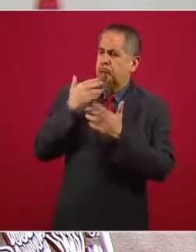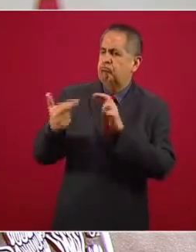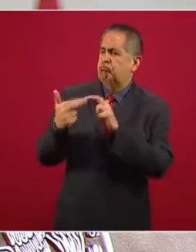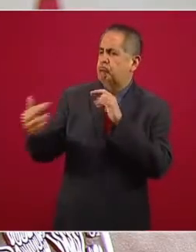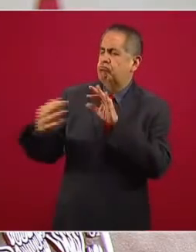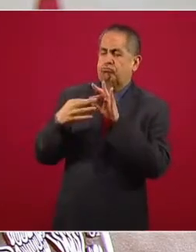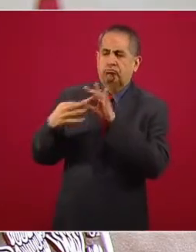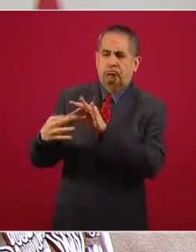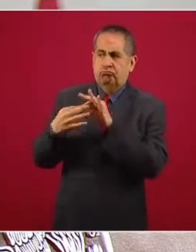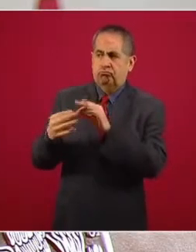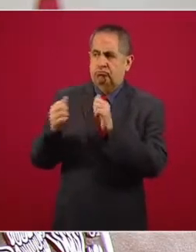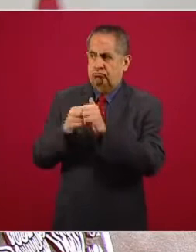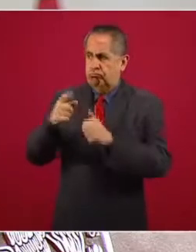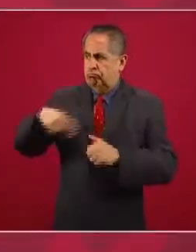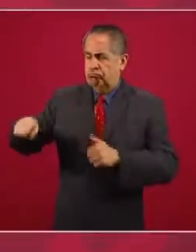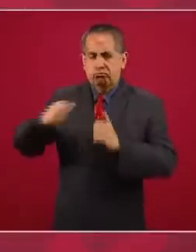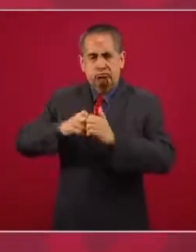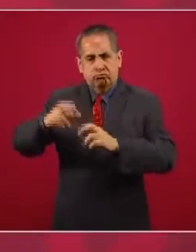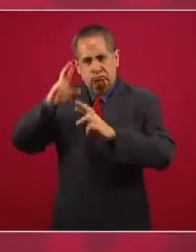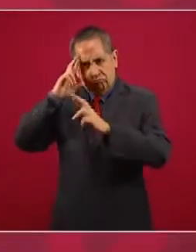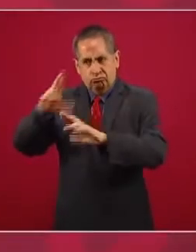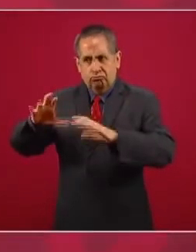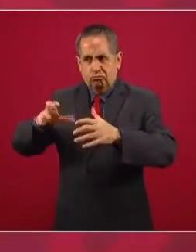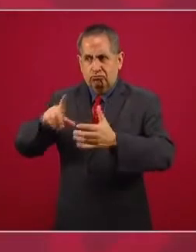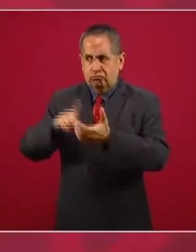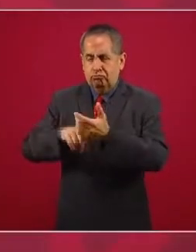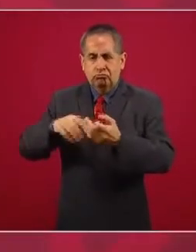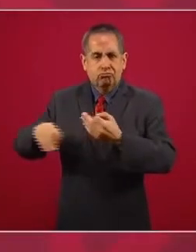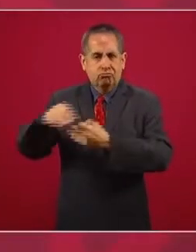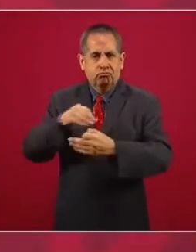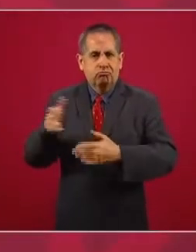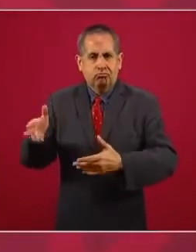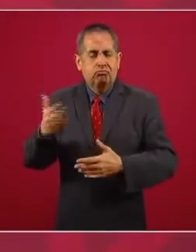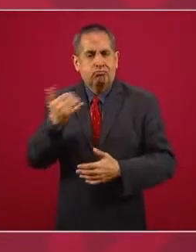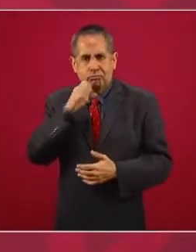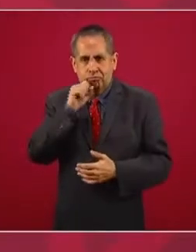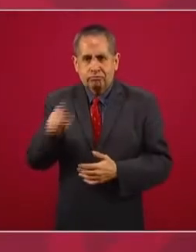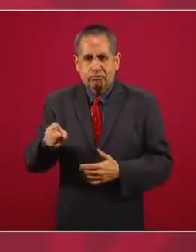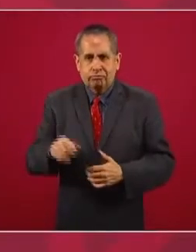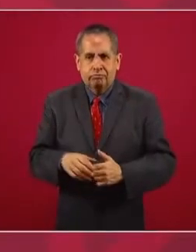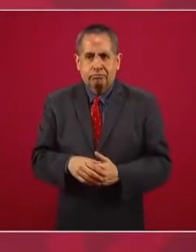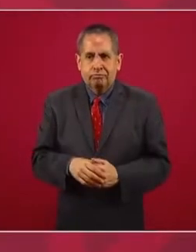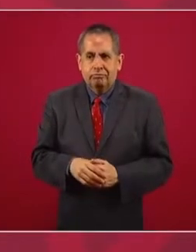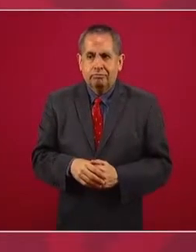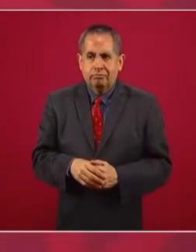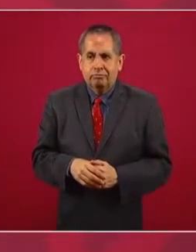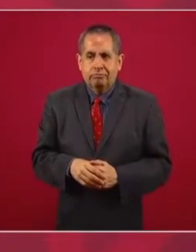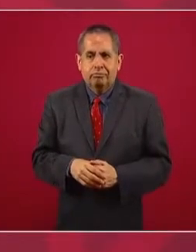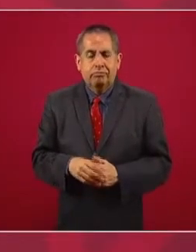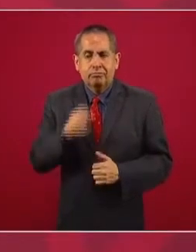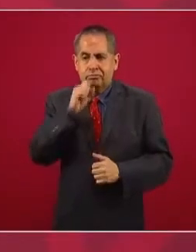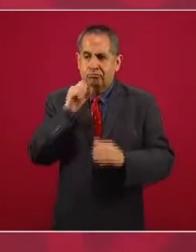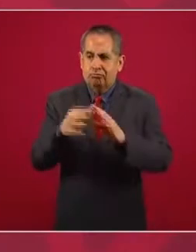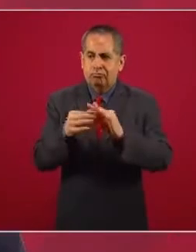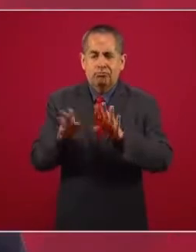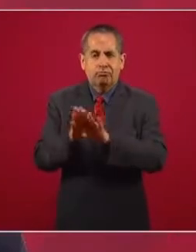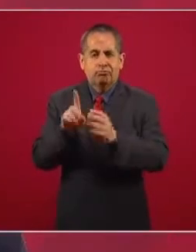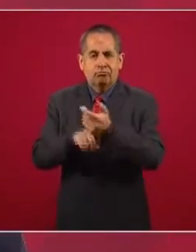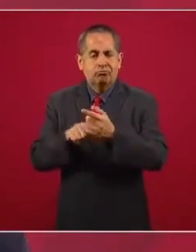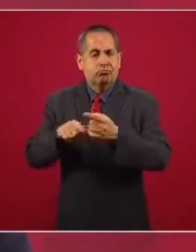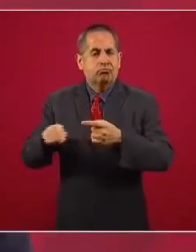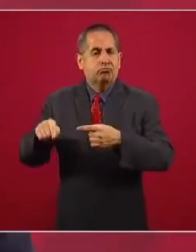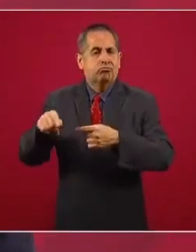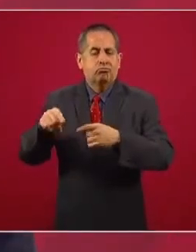de respeto y de